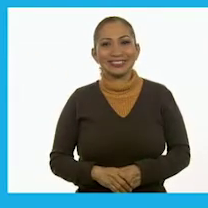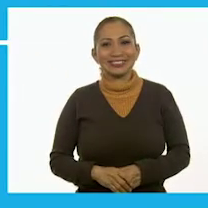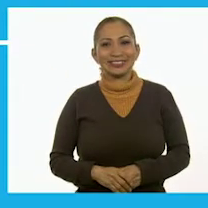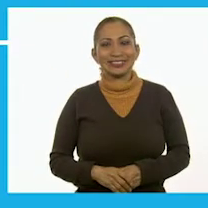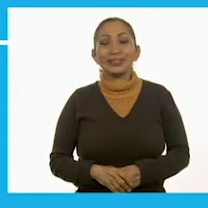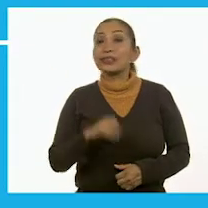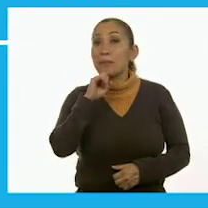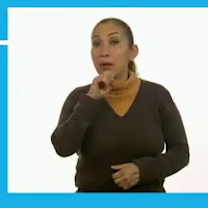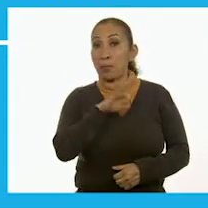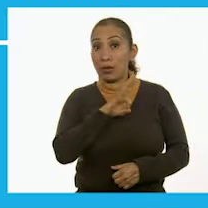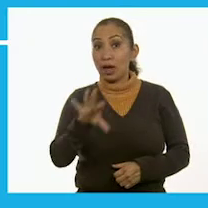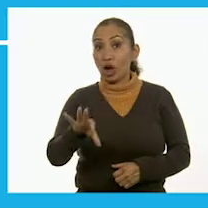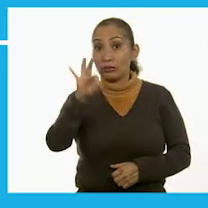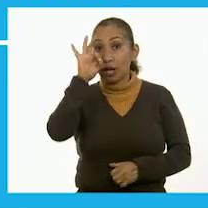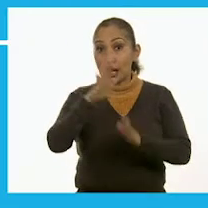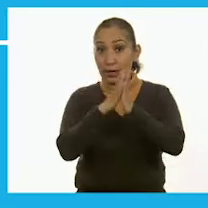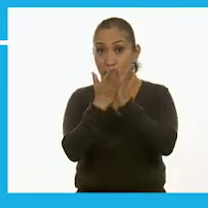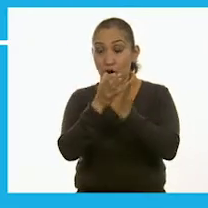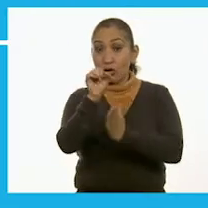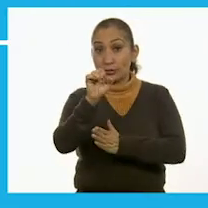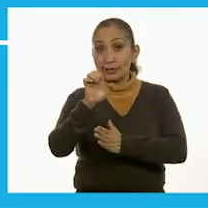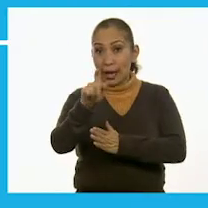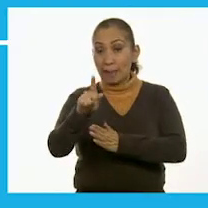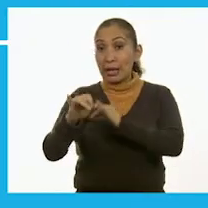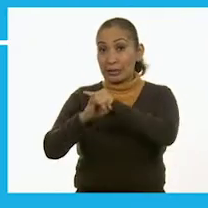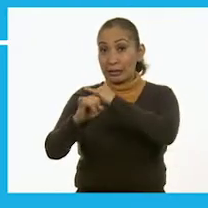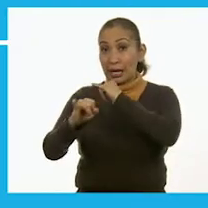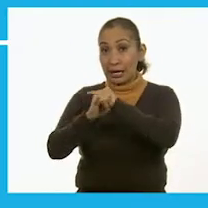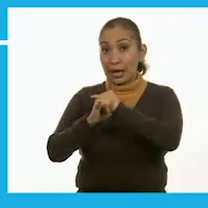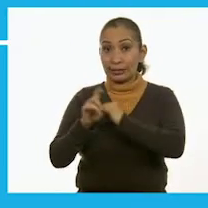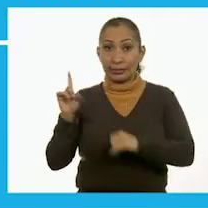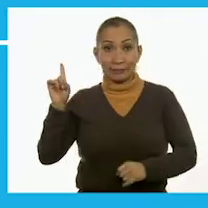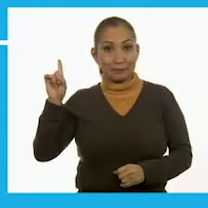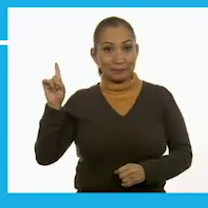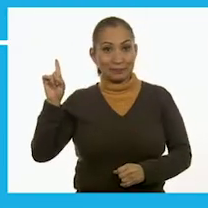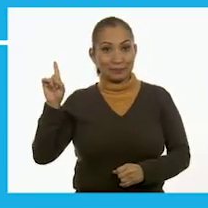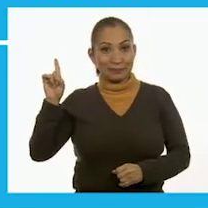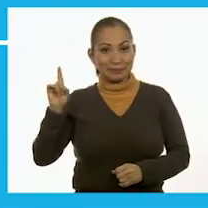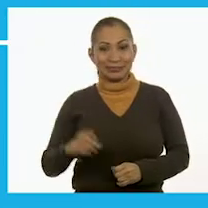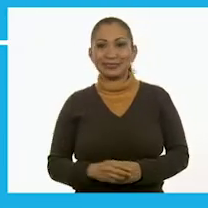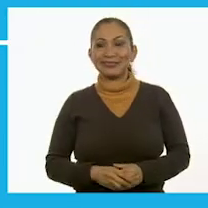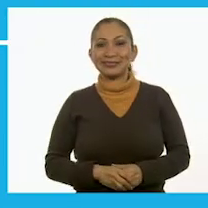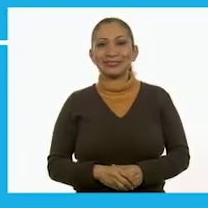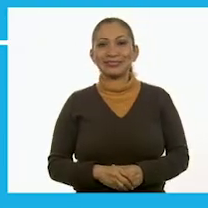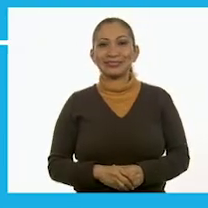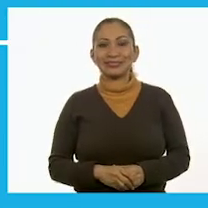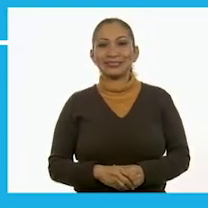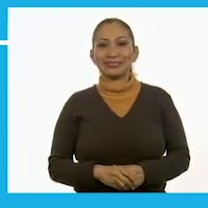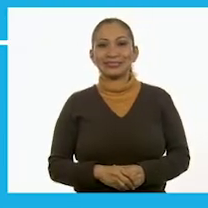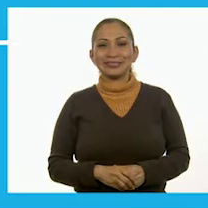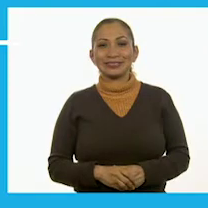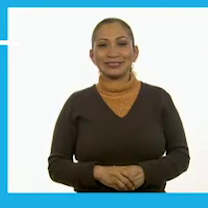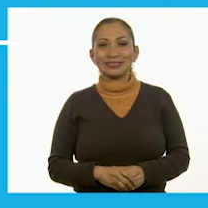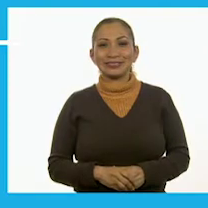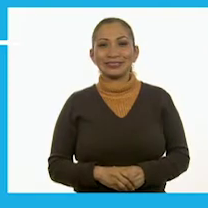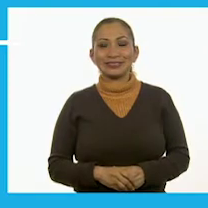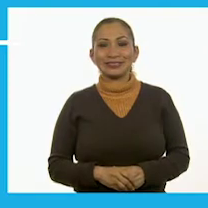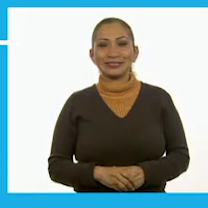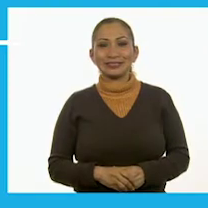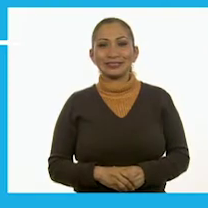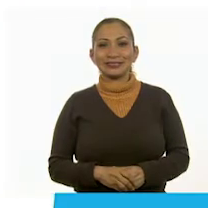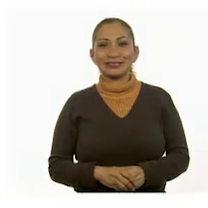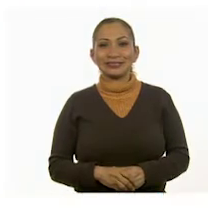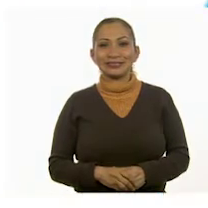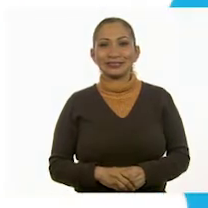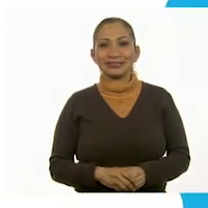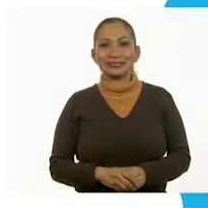También puedes encontrar los libros de texto en la página conalitej.sep.gov.mx.